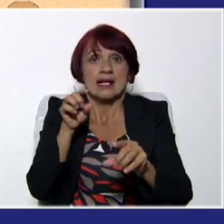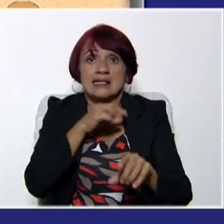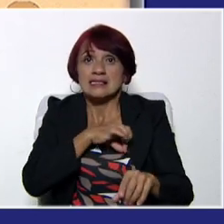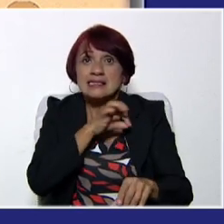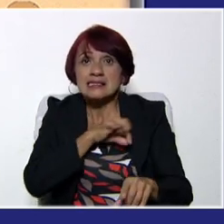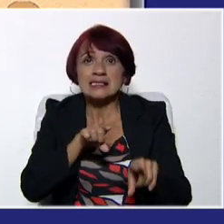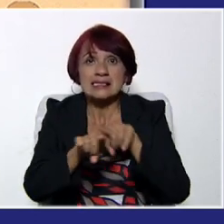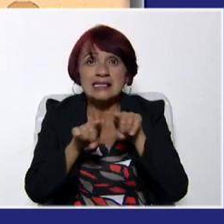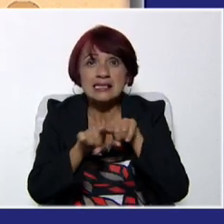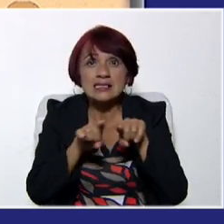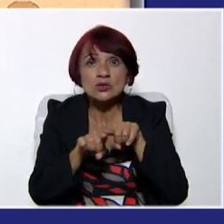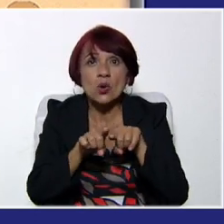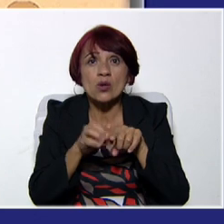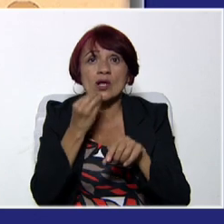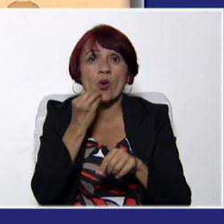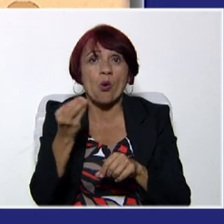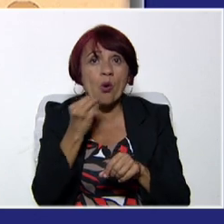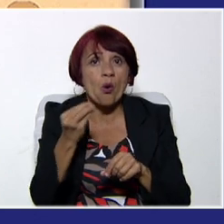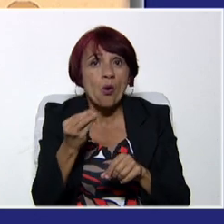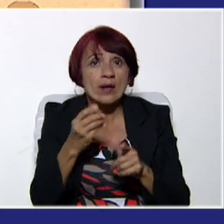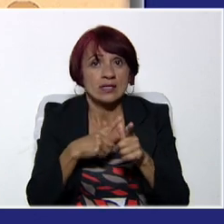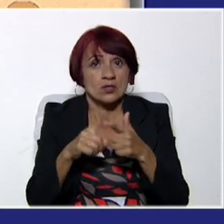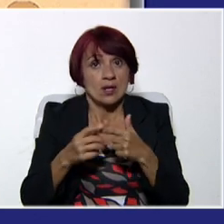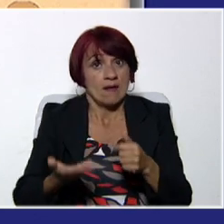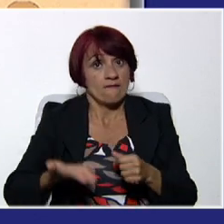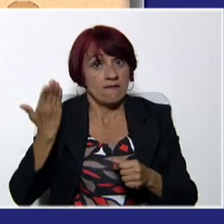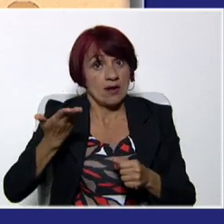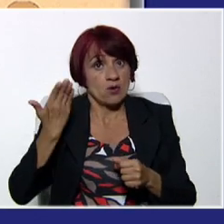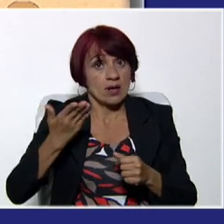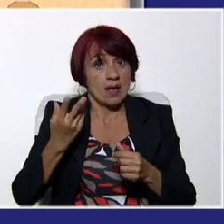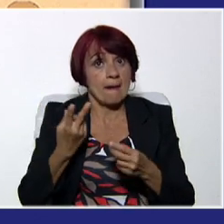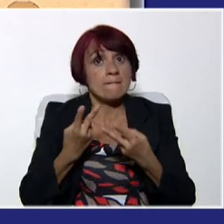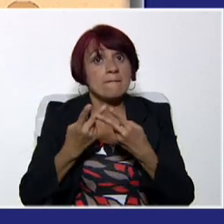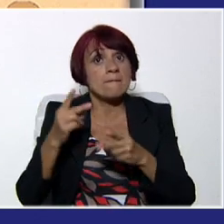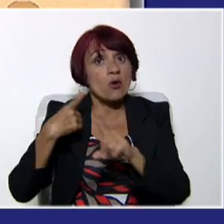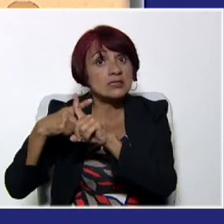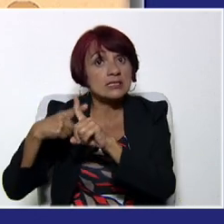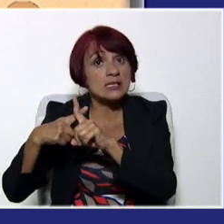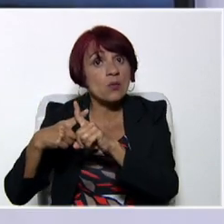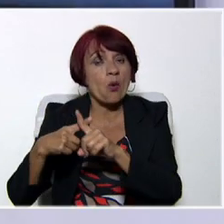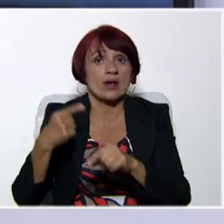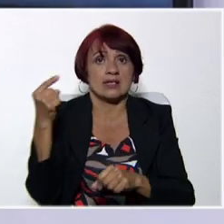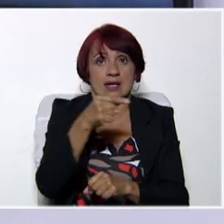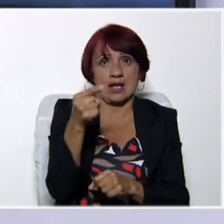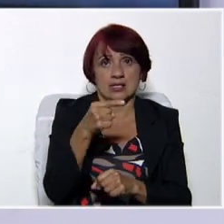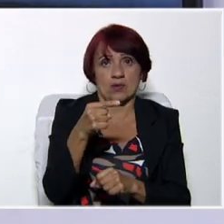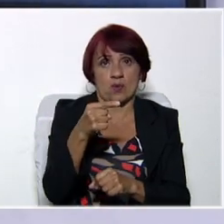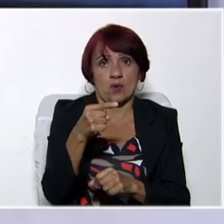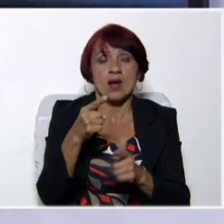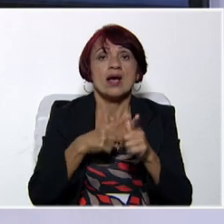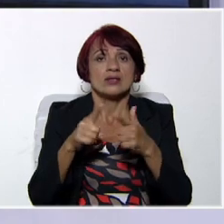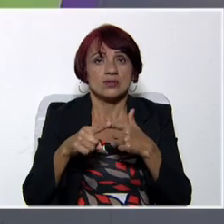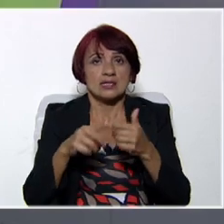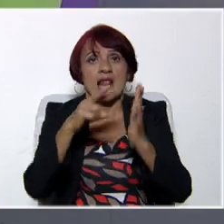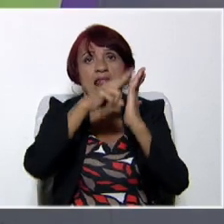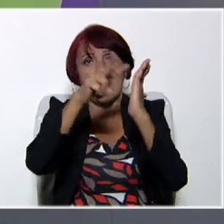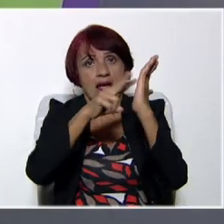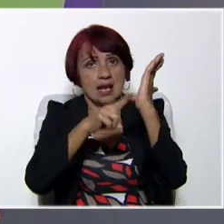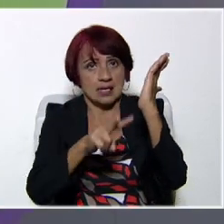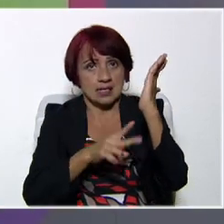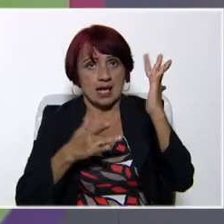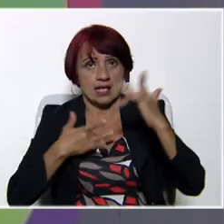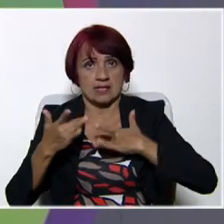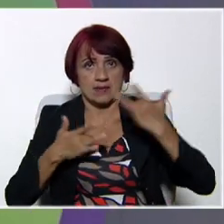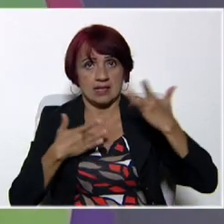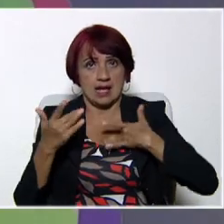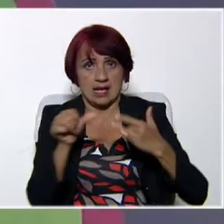adolescencia y vas a valorar los aspectos positivos y negativos. ¿Ok? Bien, estas son nuestras lecturas y actividades para